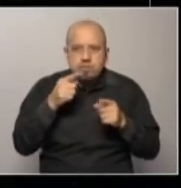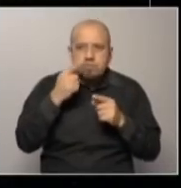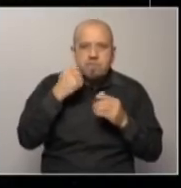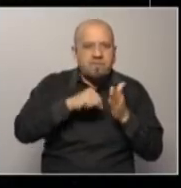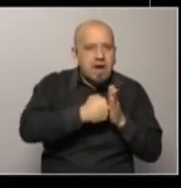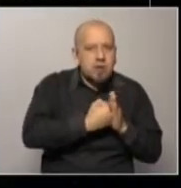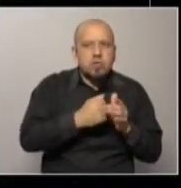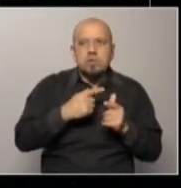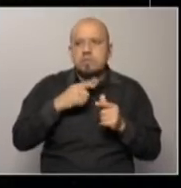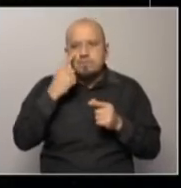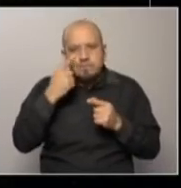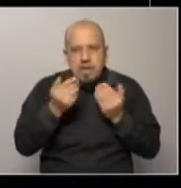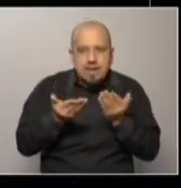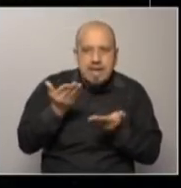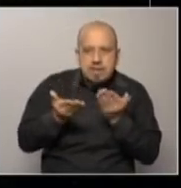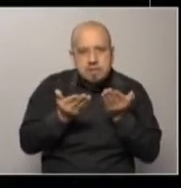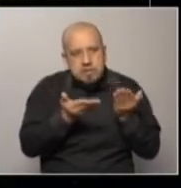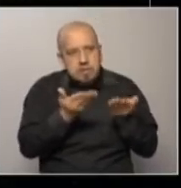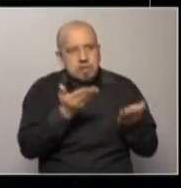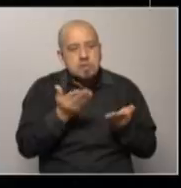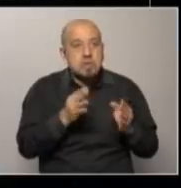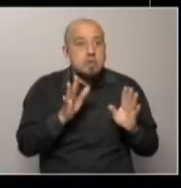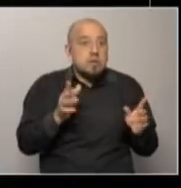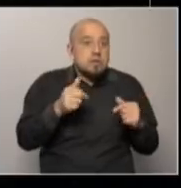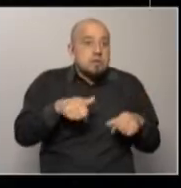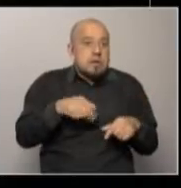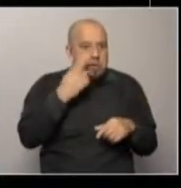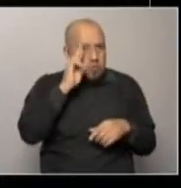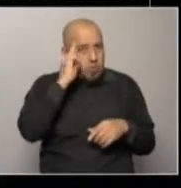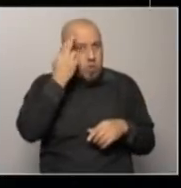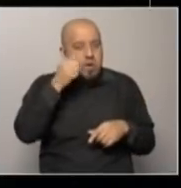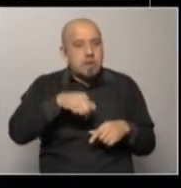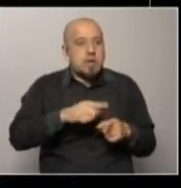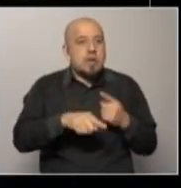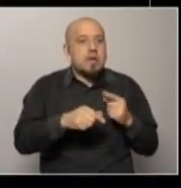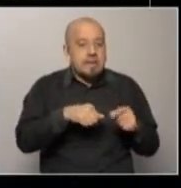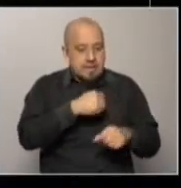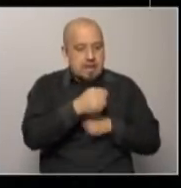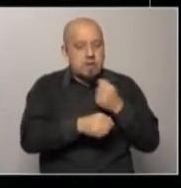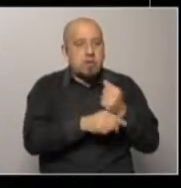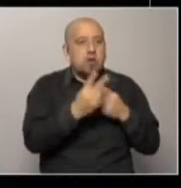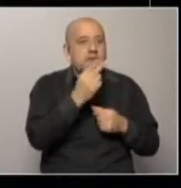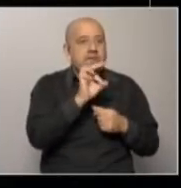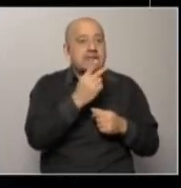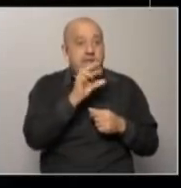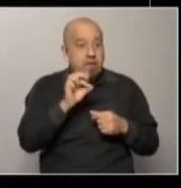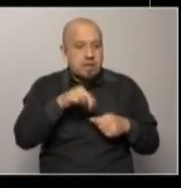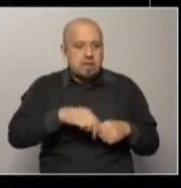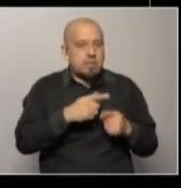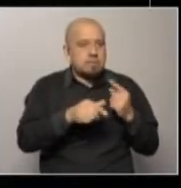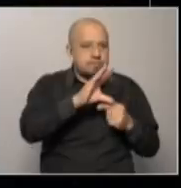para tomar, digamos, los más imparciales, nadie preveía que en el Uruguay en el año 2020 íbamos a cerrar con una caída